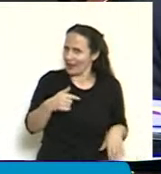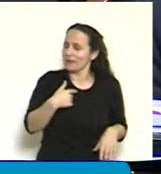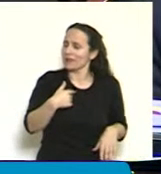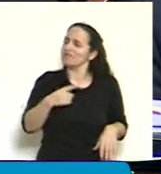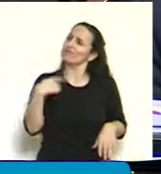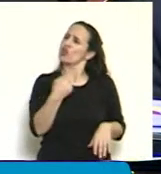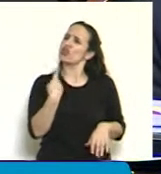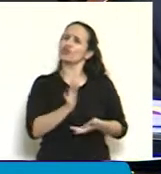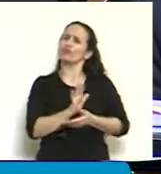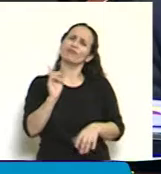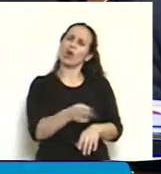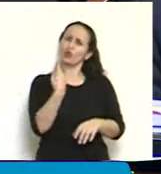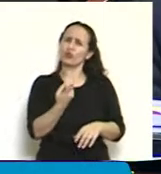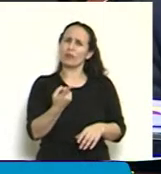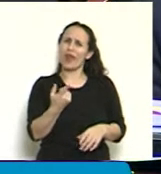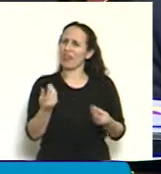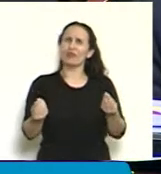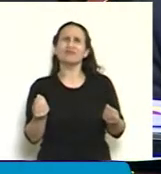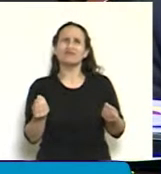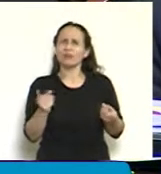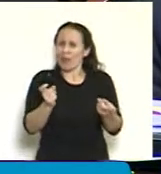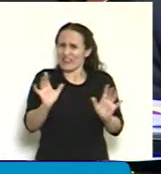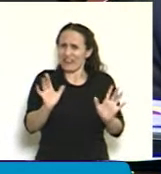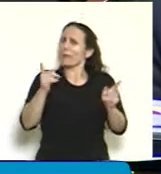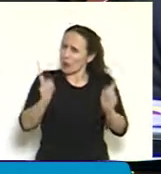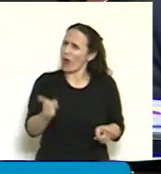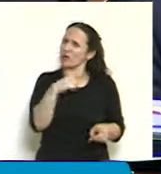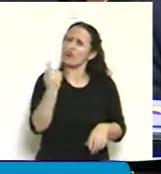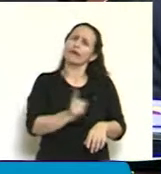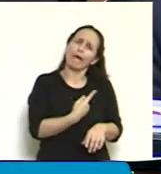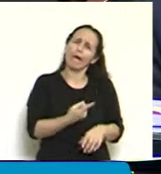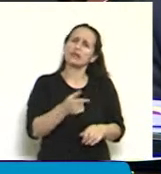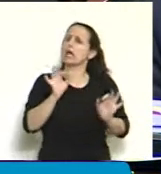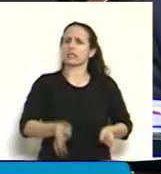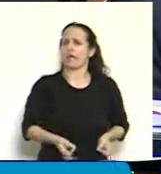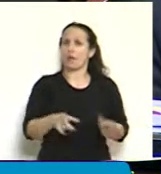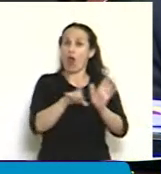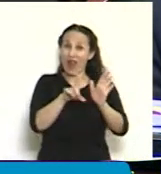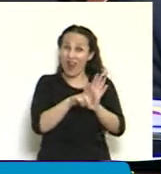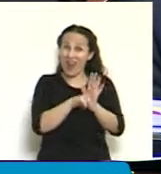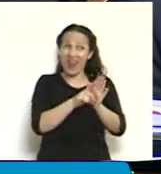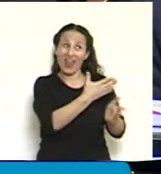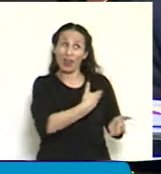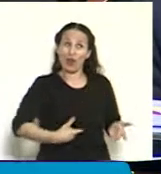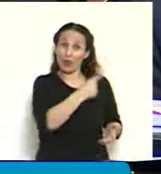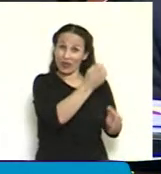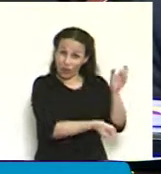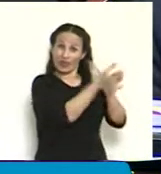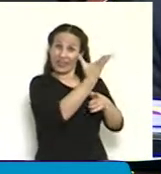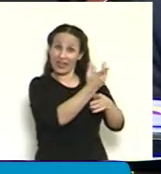acostumbrado sin necesidad a vaipasear las leyes que este propio gobierno creó